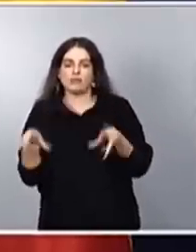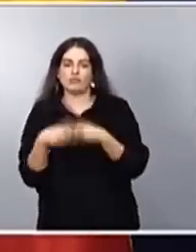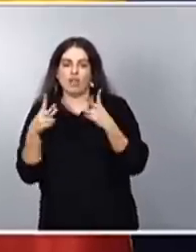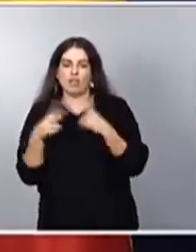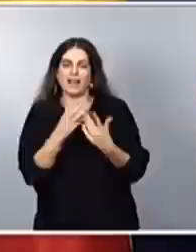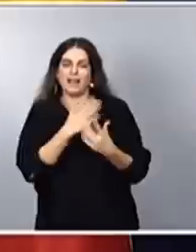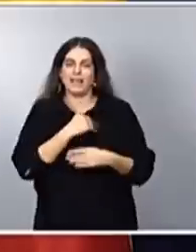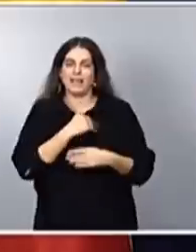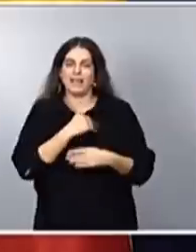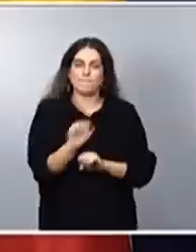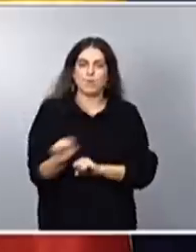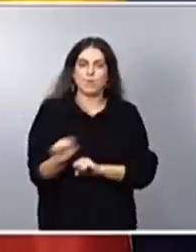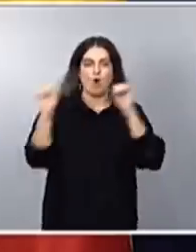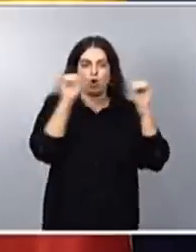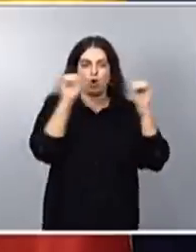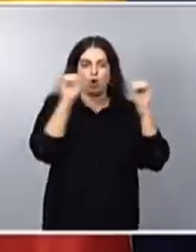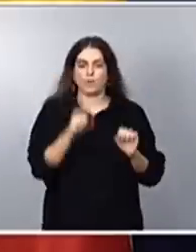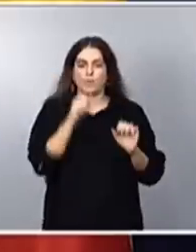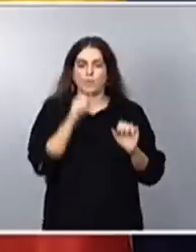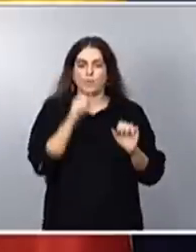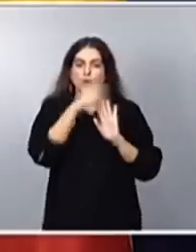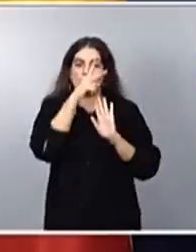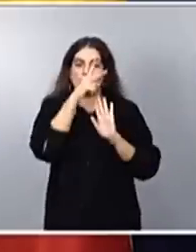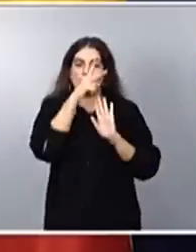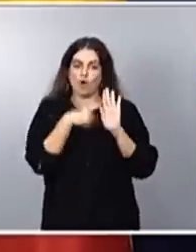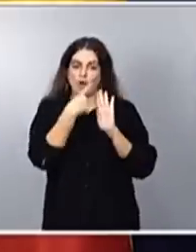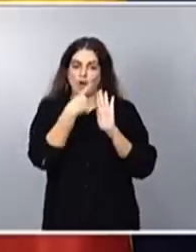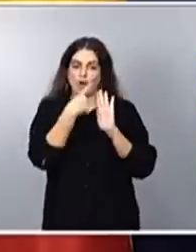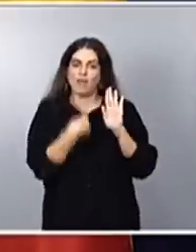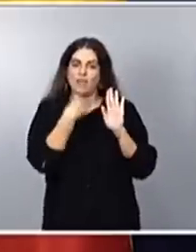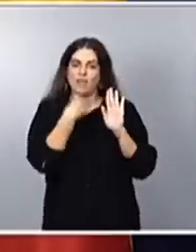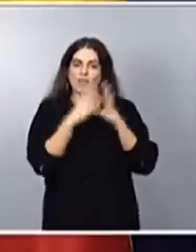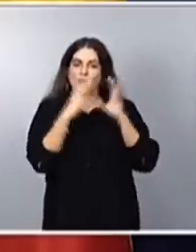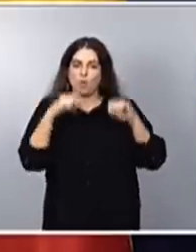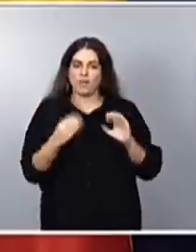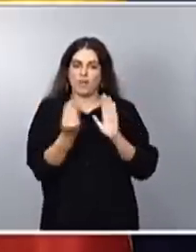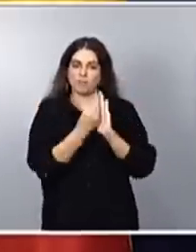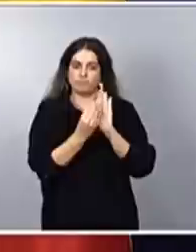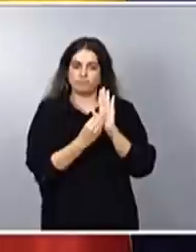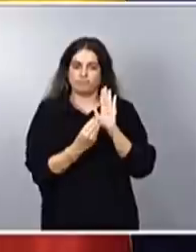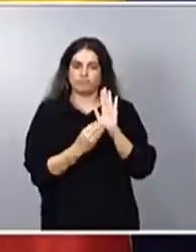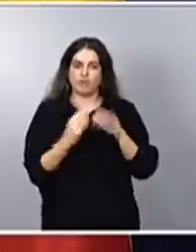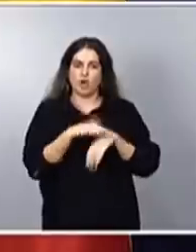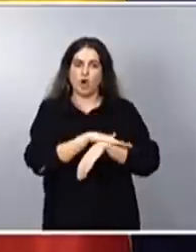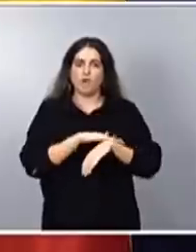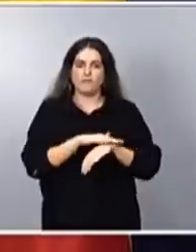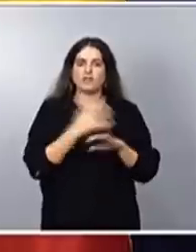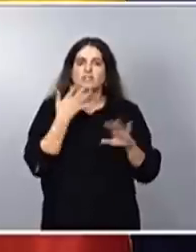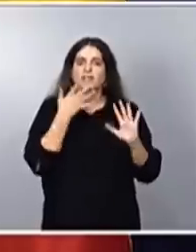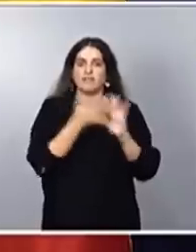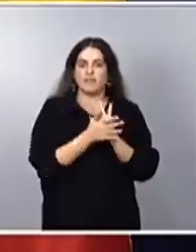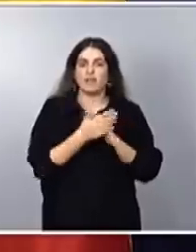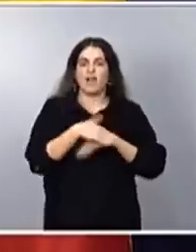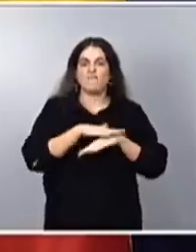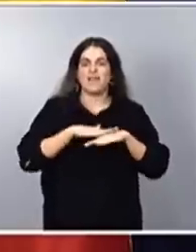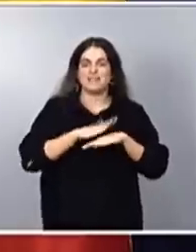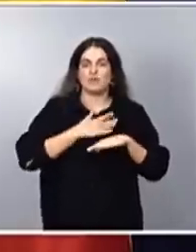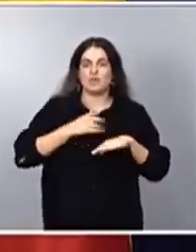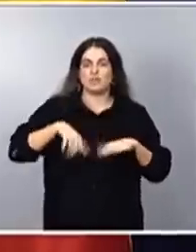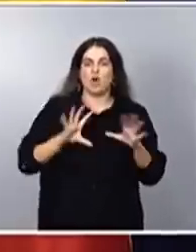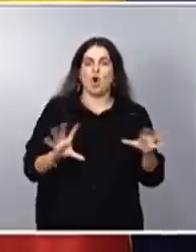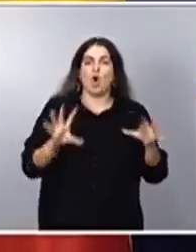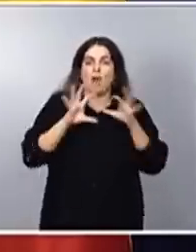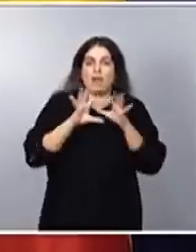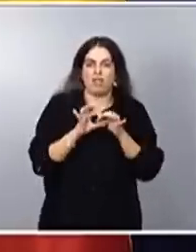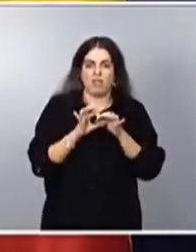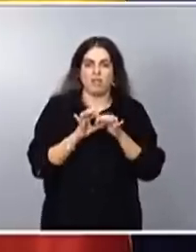está recogida, como saben, en el acuerdo de gobierno, que es la base de esta coalición, y también de numerosas recomendaciones que habíamos recibido por